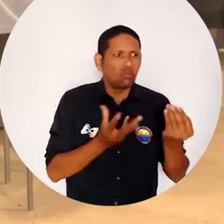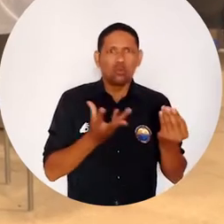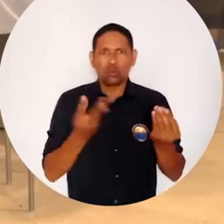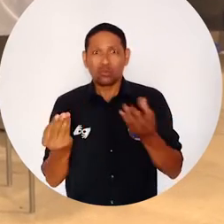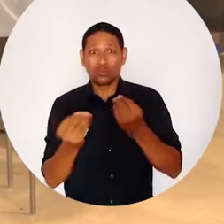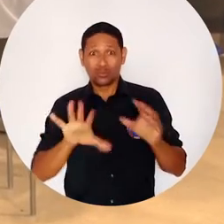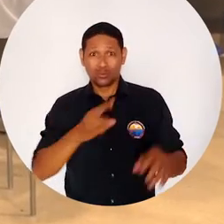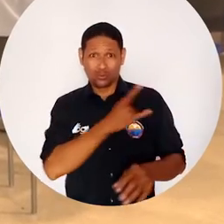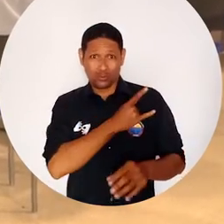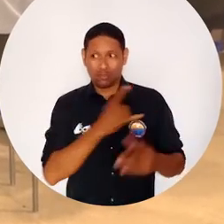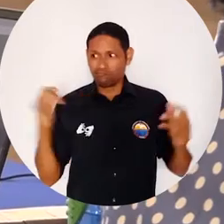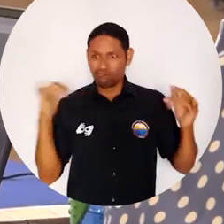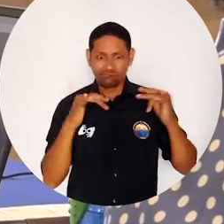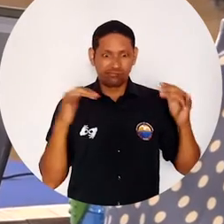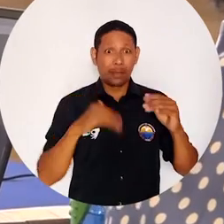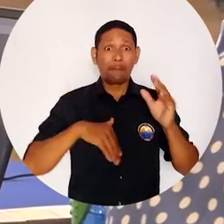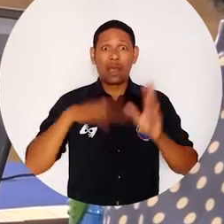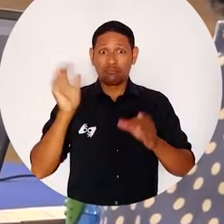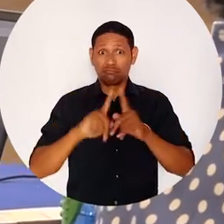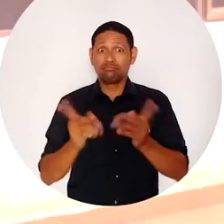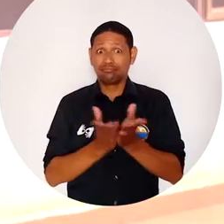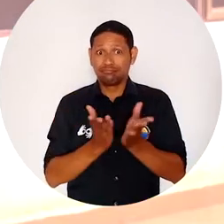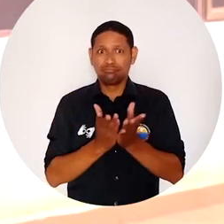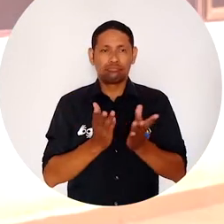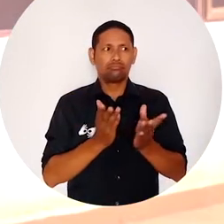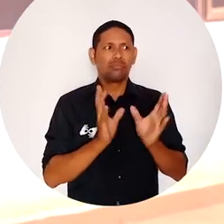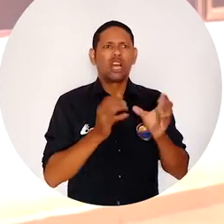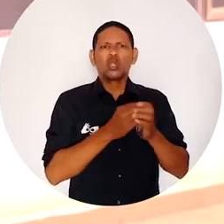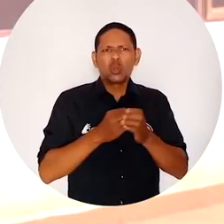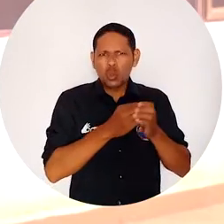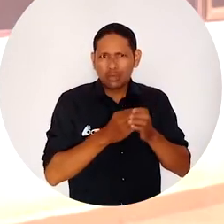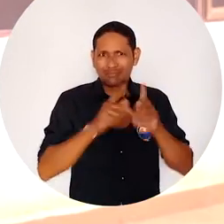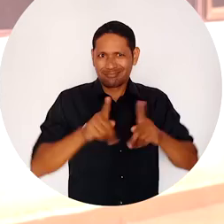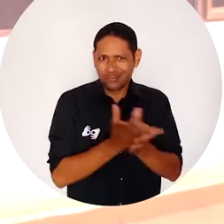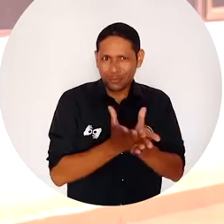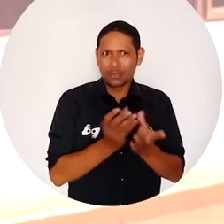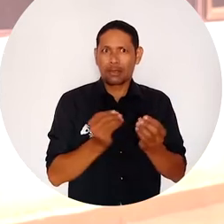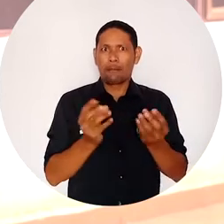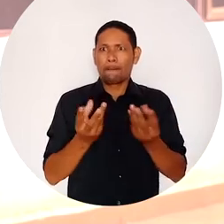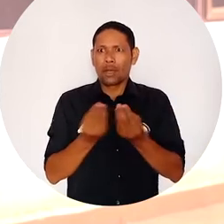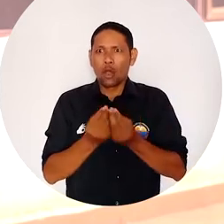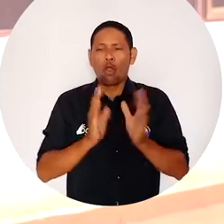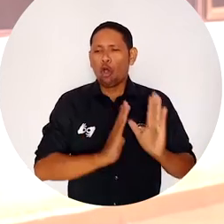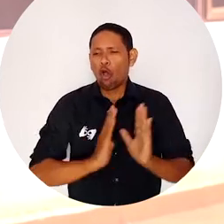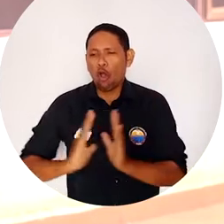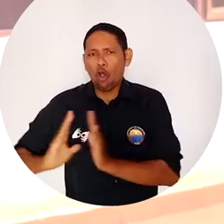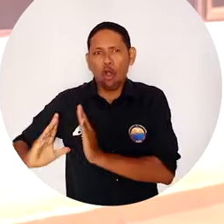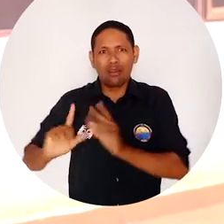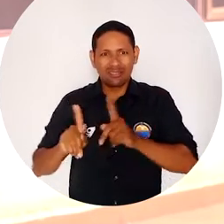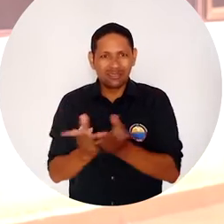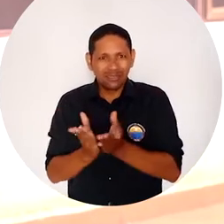universitarios, principalmente el de los estudiantes, asociaciones estudiantiles, organizaciones estudiantiles,